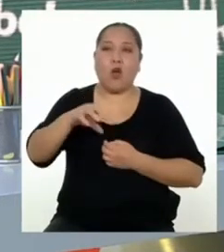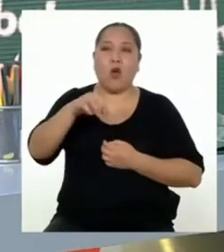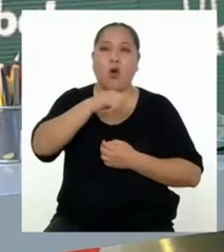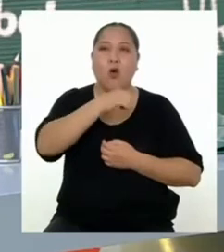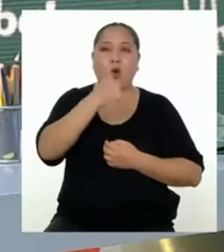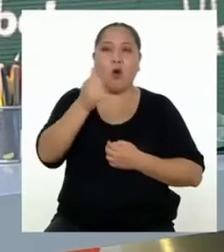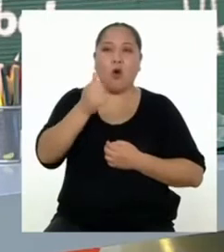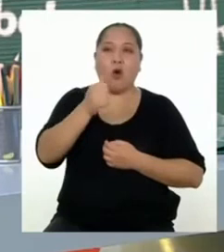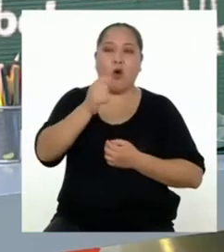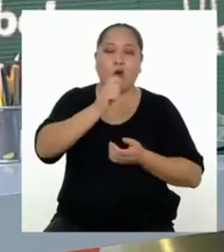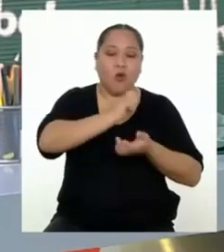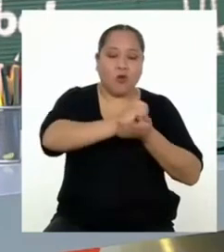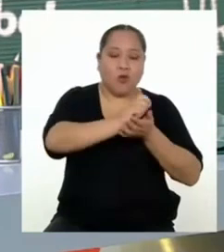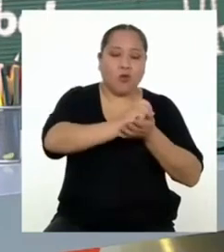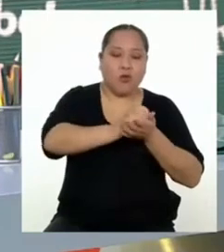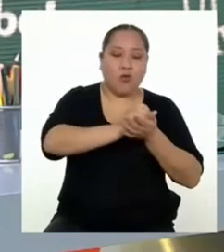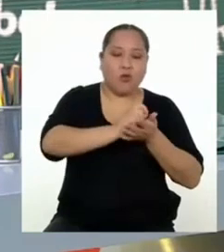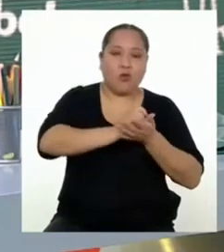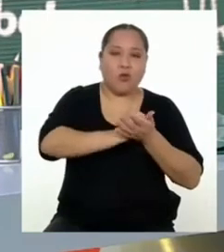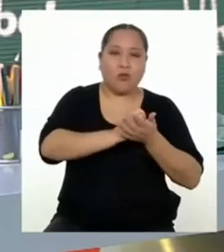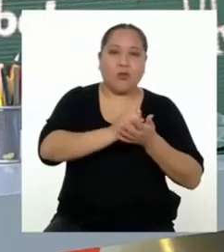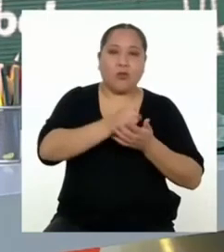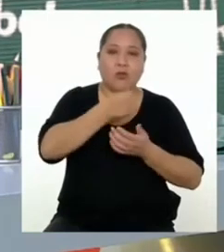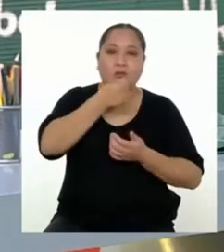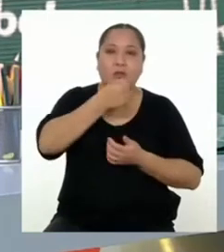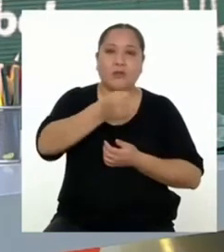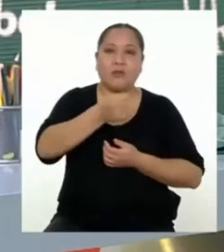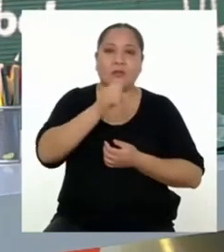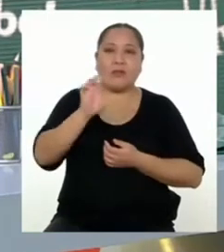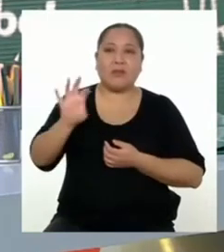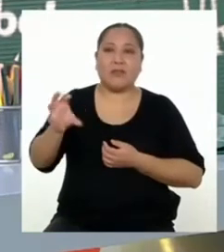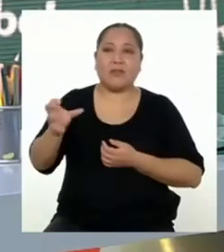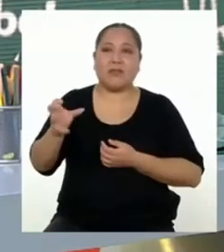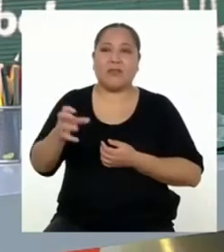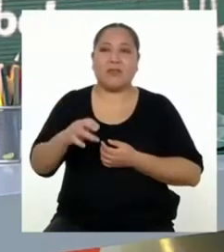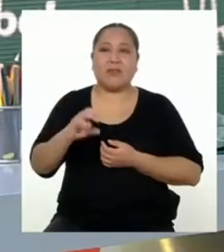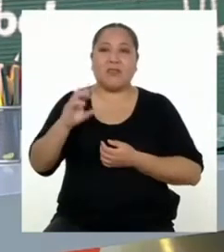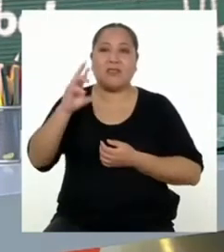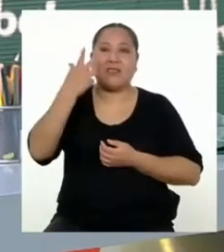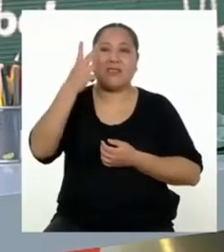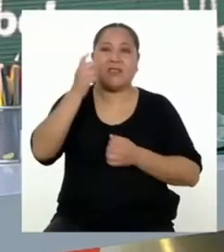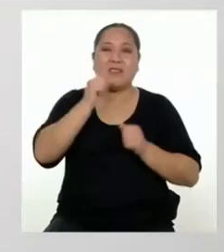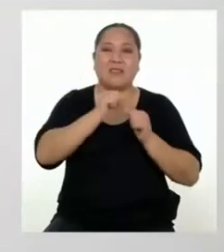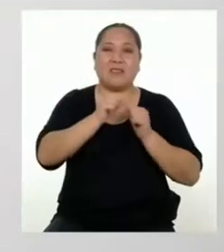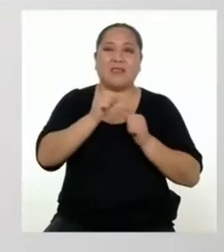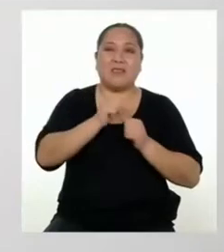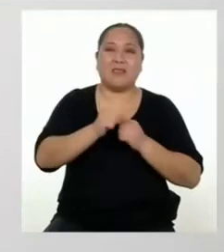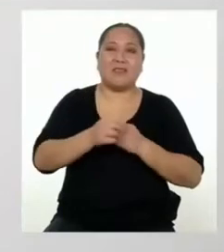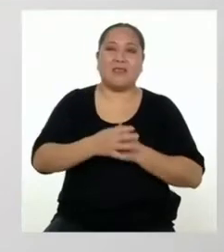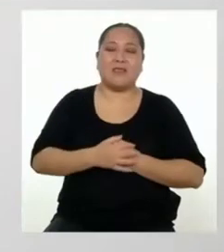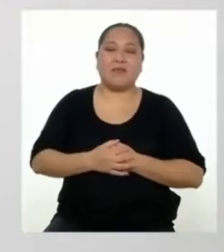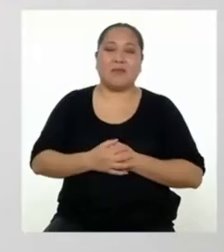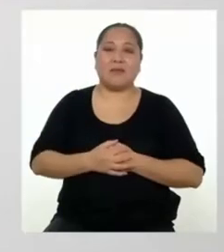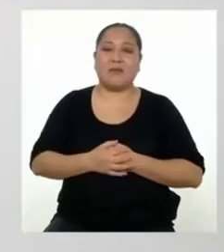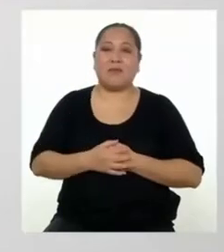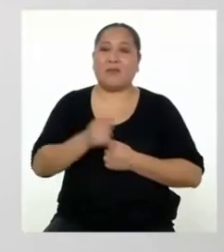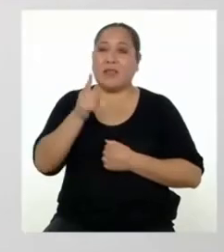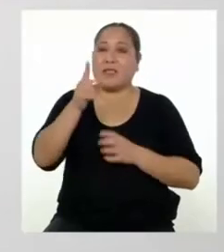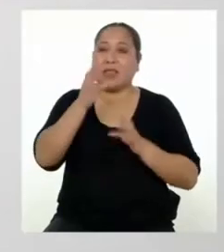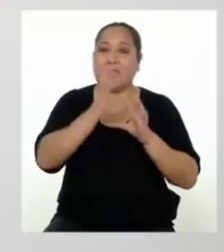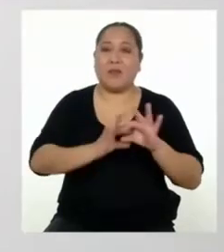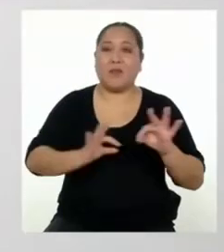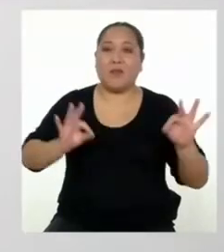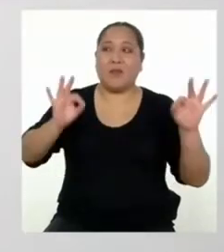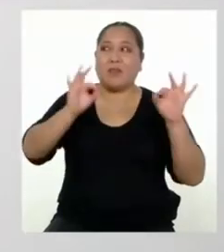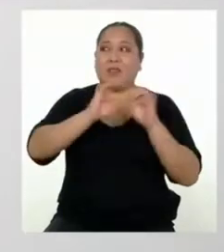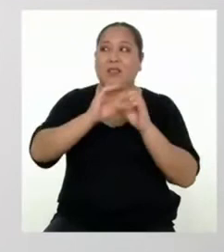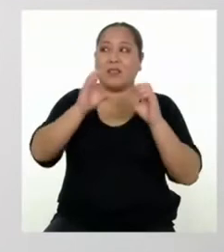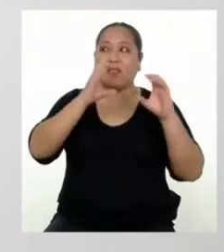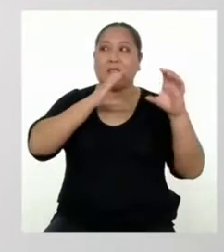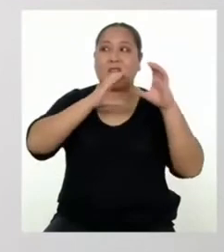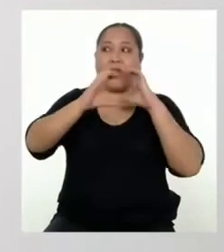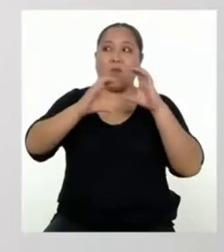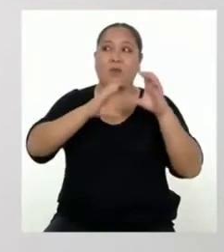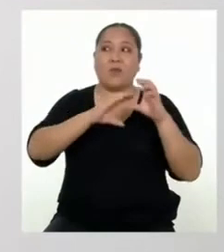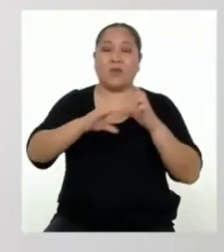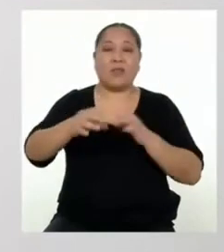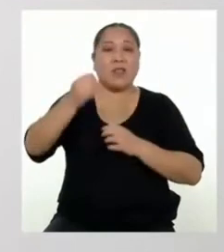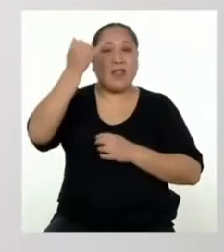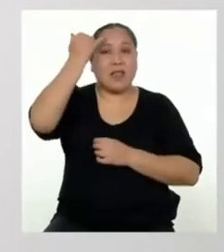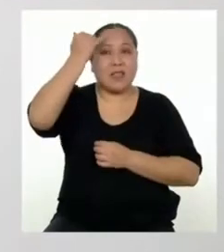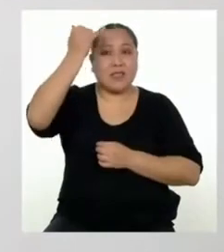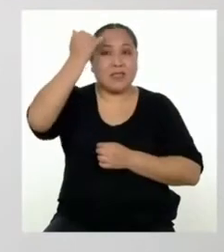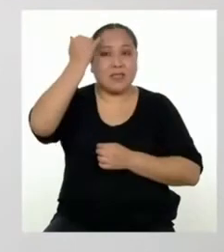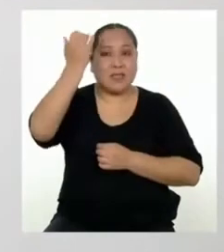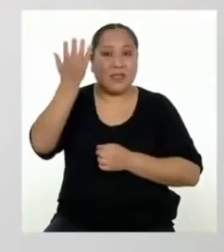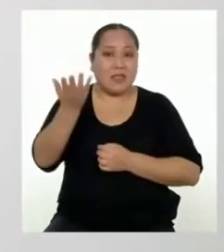anotando un número de teléfono de una entrevista en la radio y se quedó en el tercer dígito. Por eso la importancia de comunicar nuestras